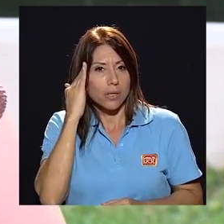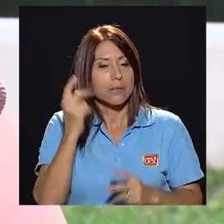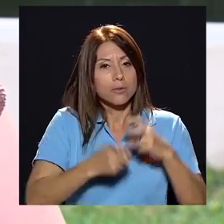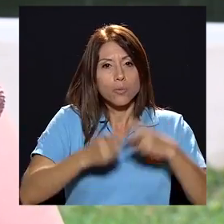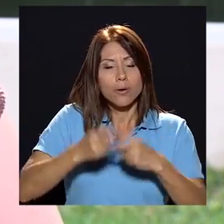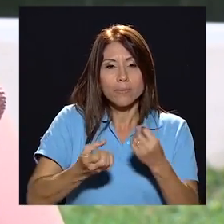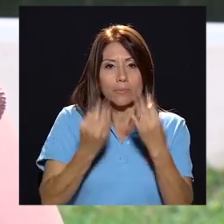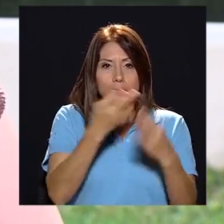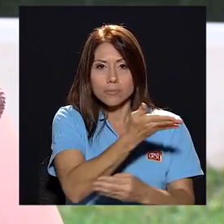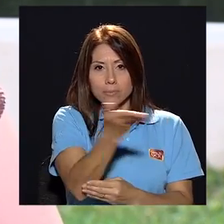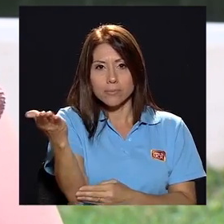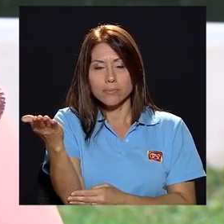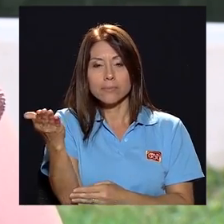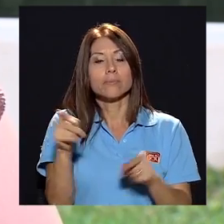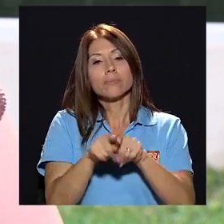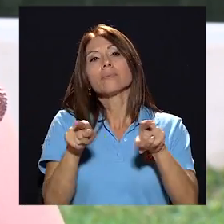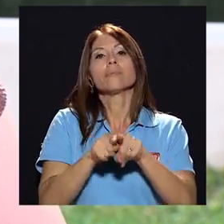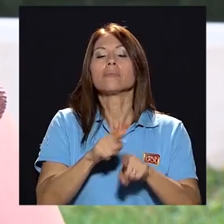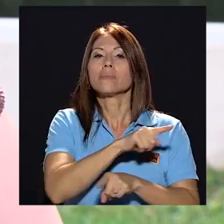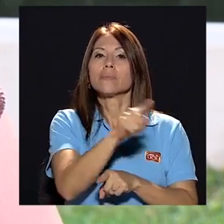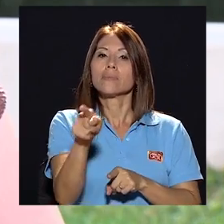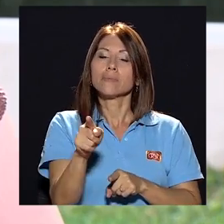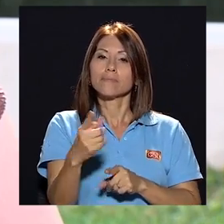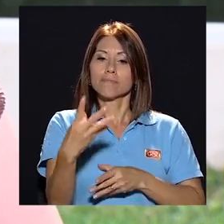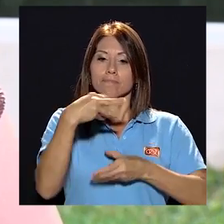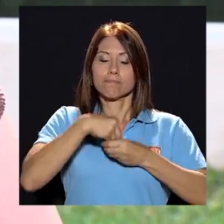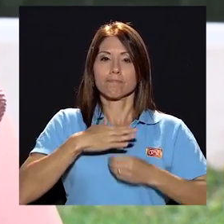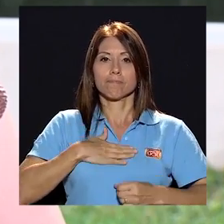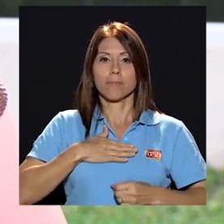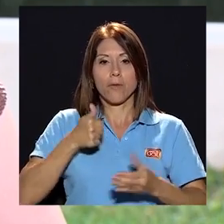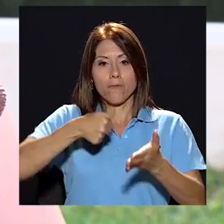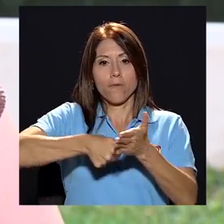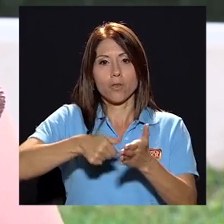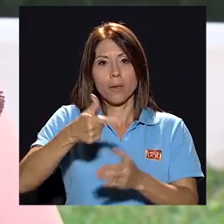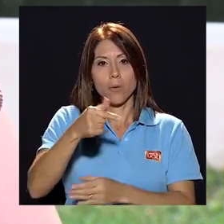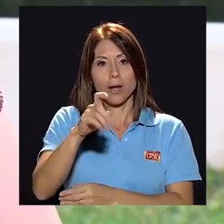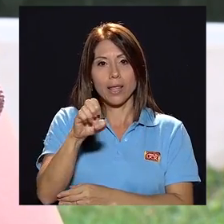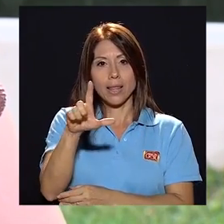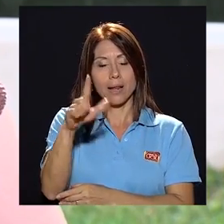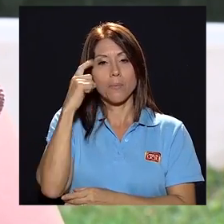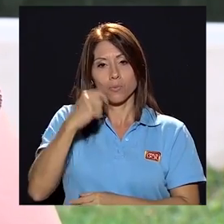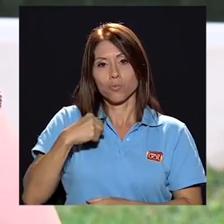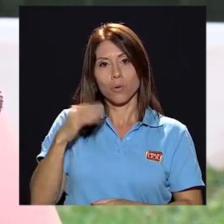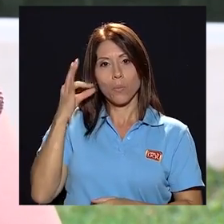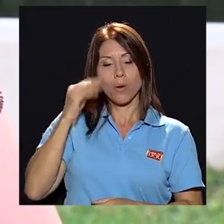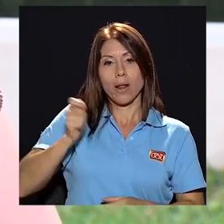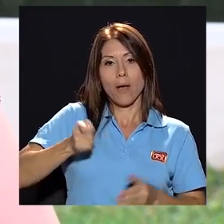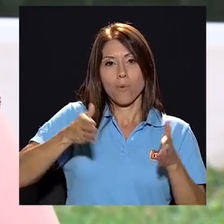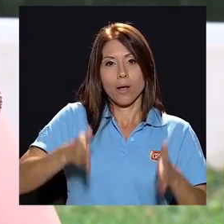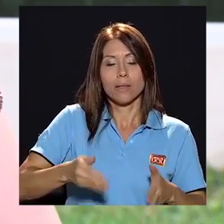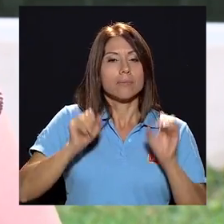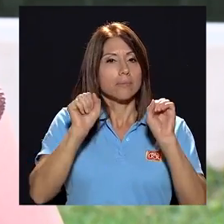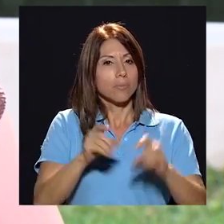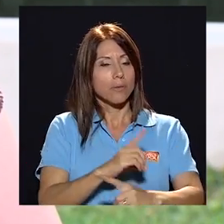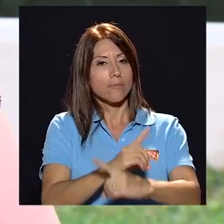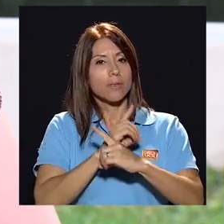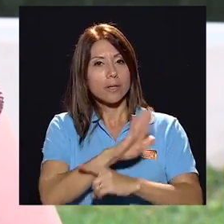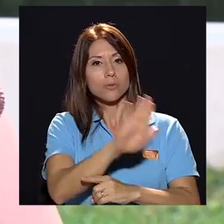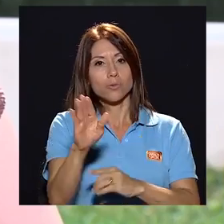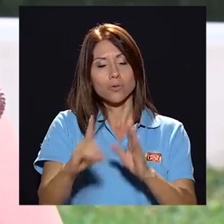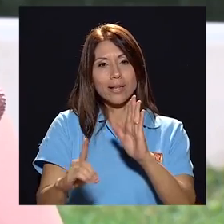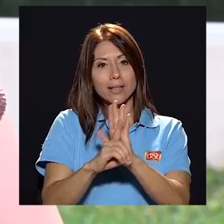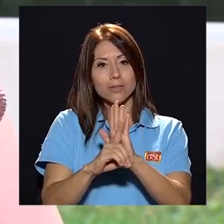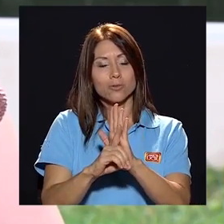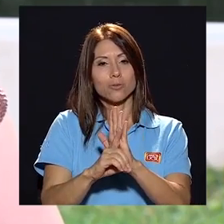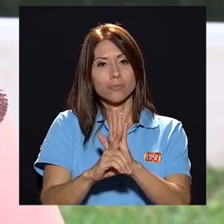conoce los problemas de muchos de ustedes y que también han sido mío vote por Gretel porque soy una mujer que es abogada y que puede